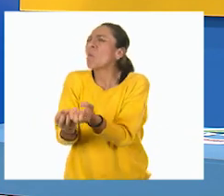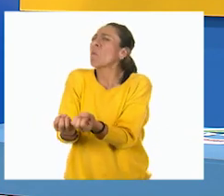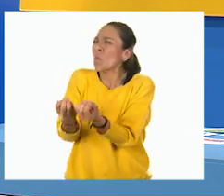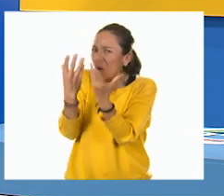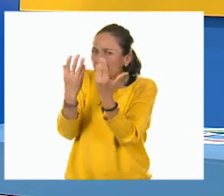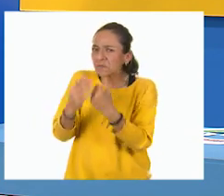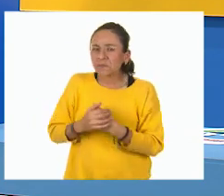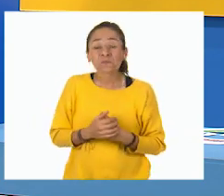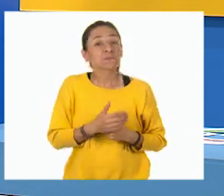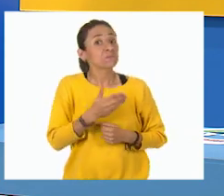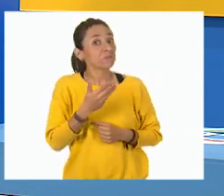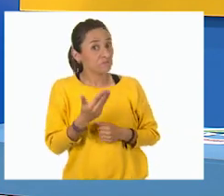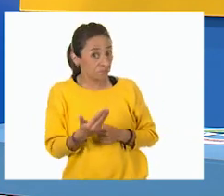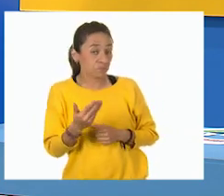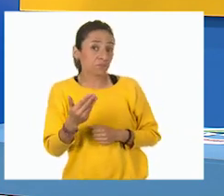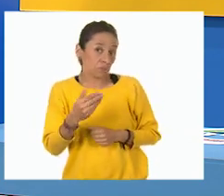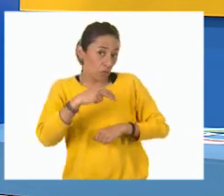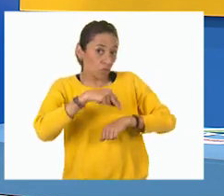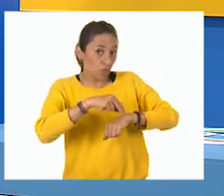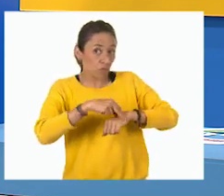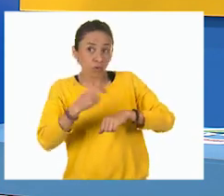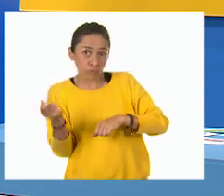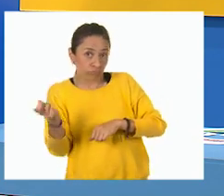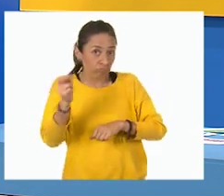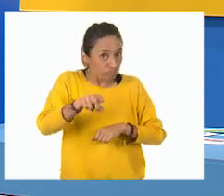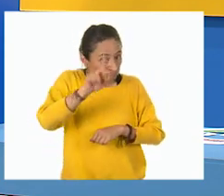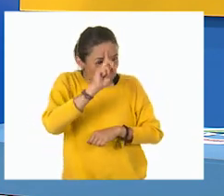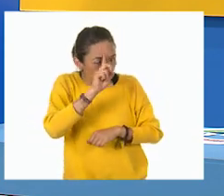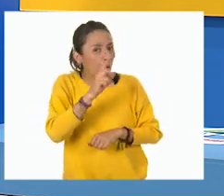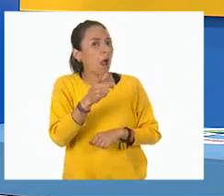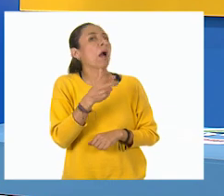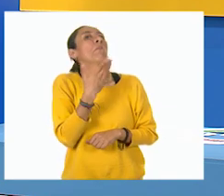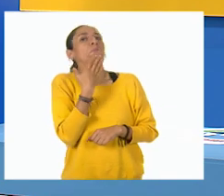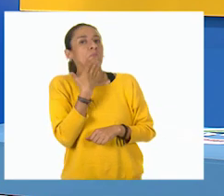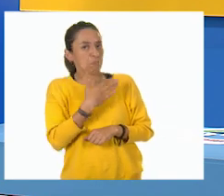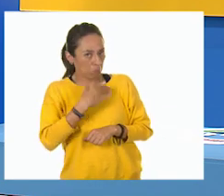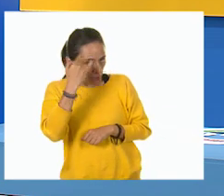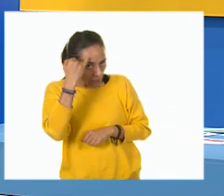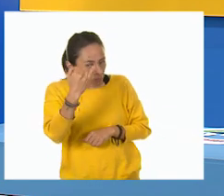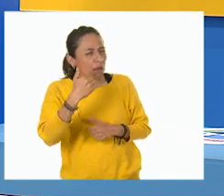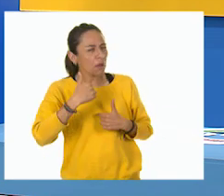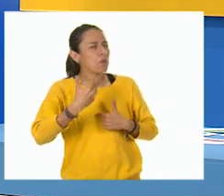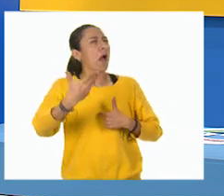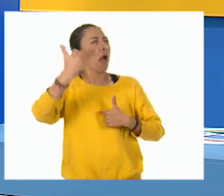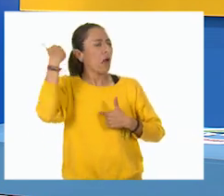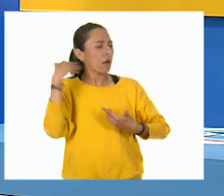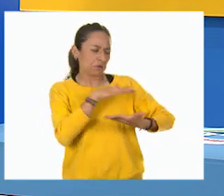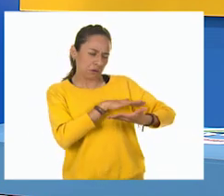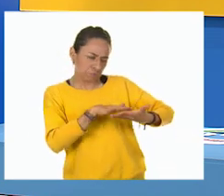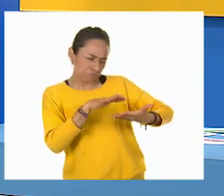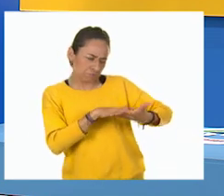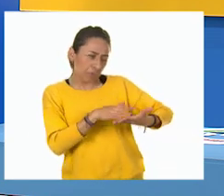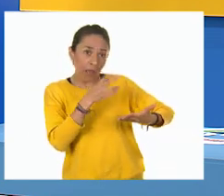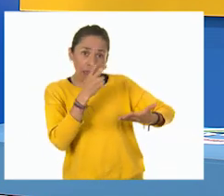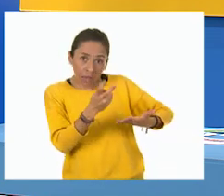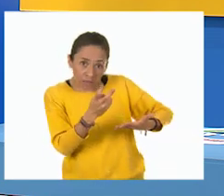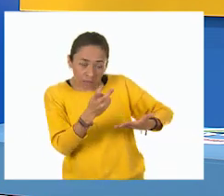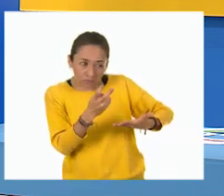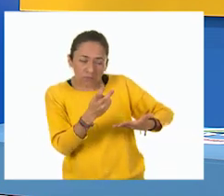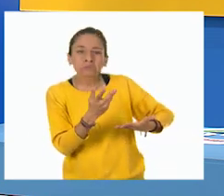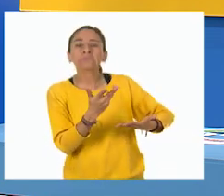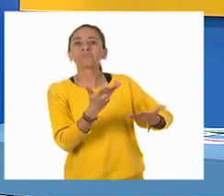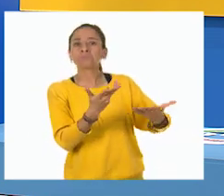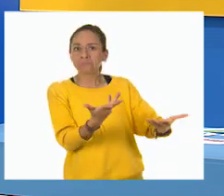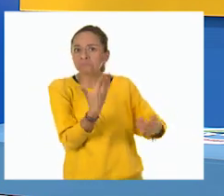de su doctor me parece muy buena porque he leído que esa cantidad aproximadamente se